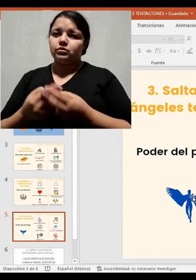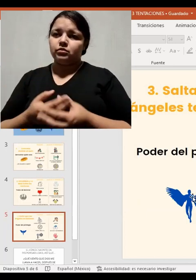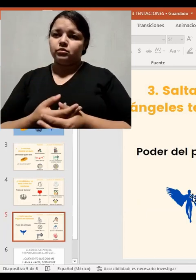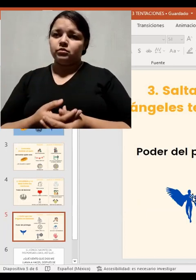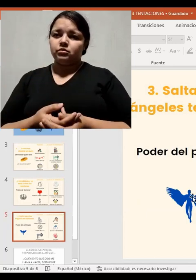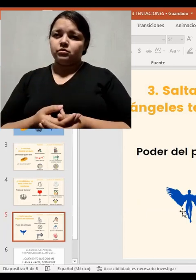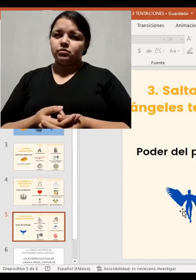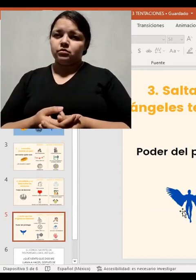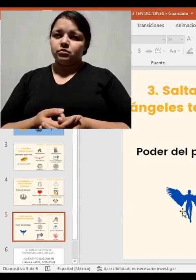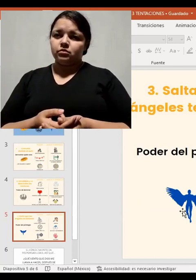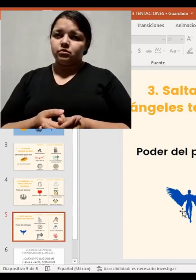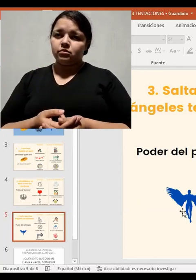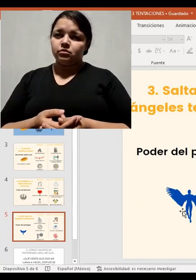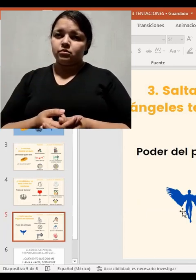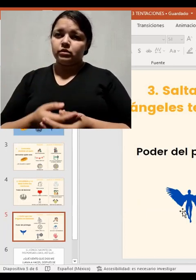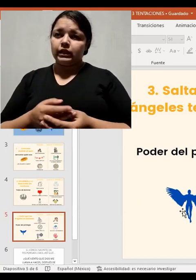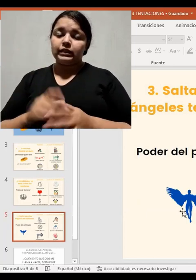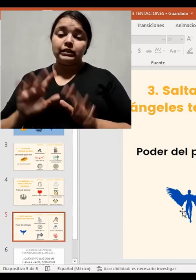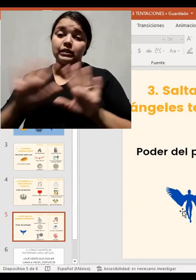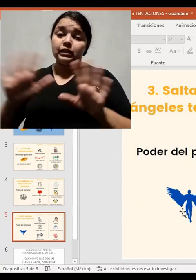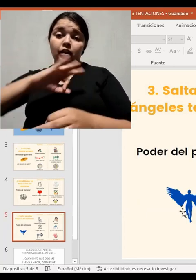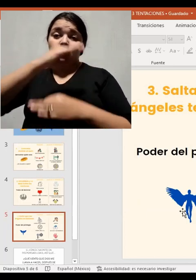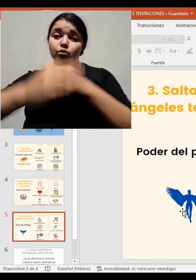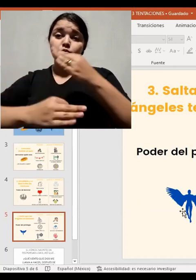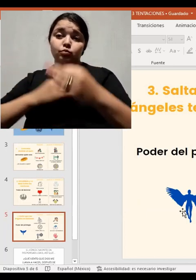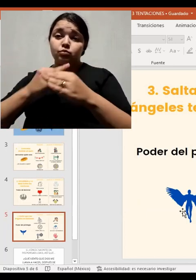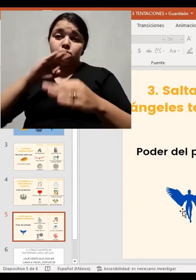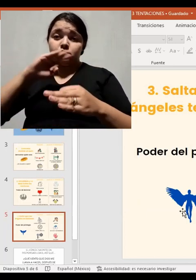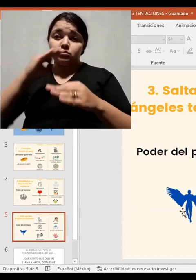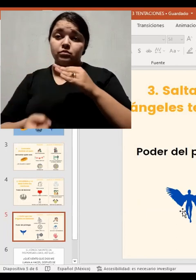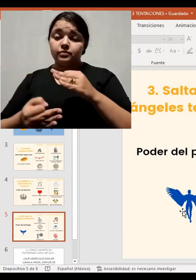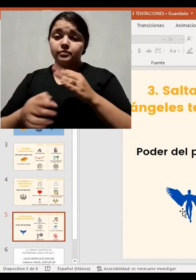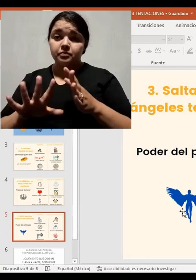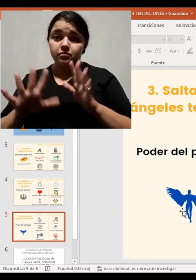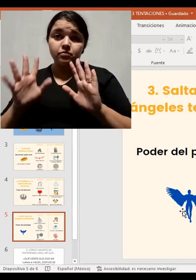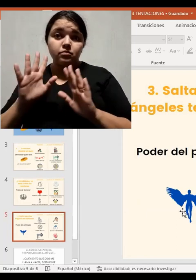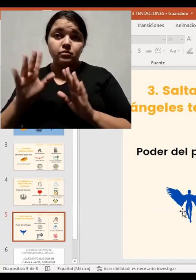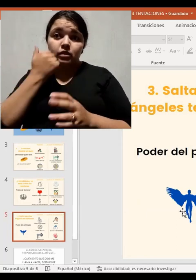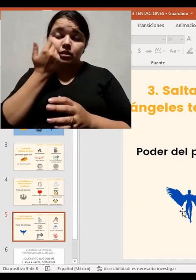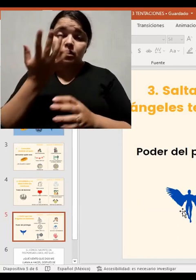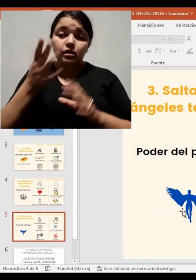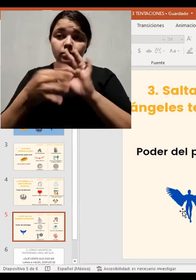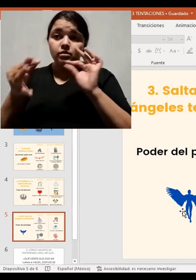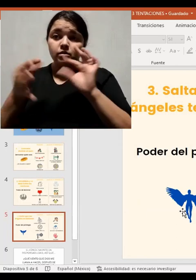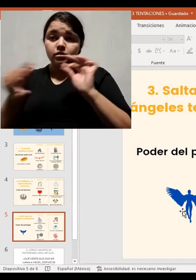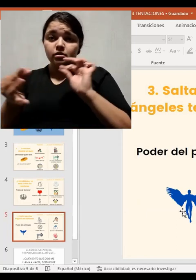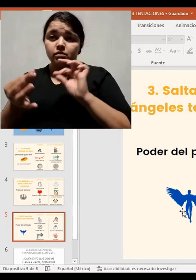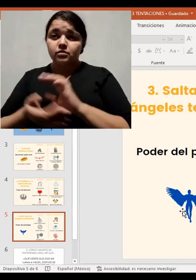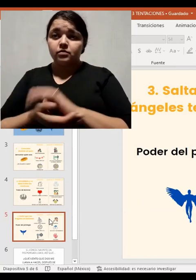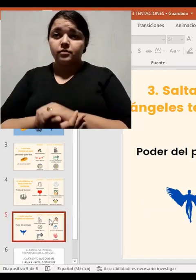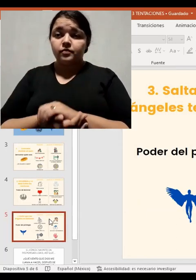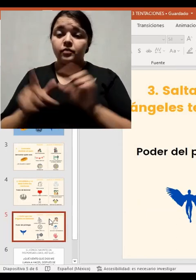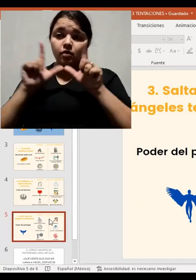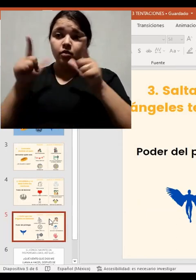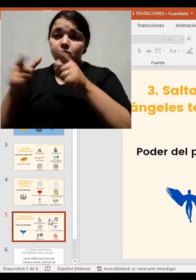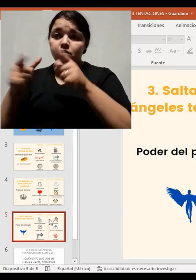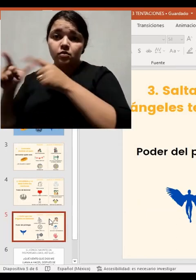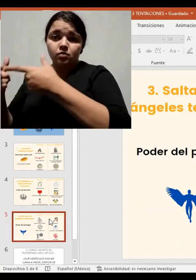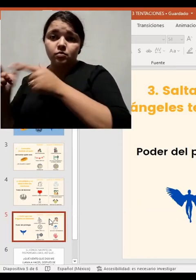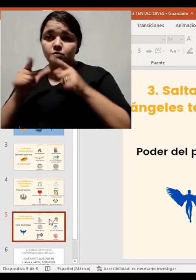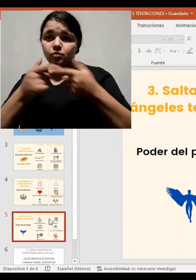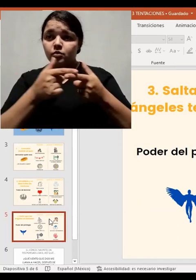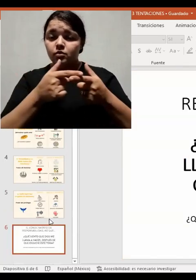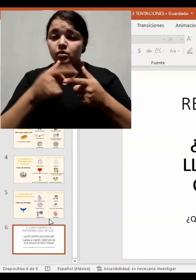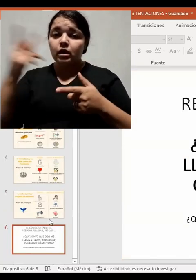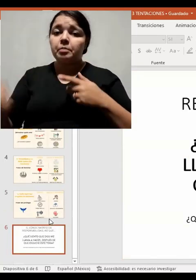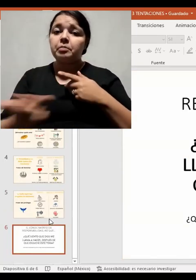Y, bueno, esto sería todo. Pepe, no sé si quieras ir explicando lo de los grupos para darles la pregunta